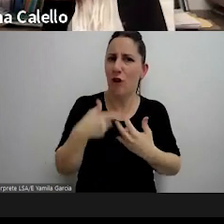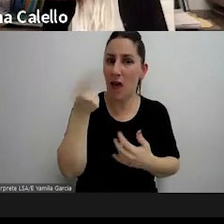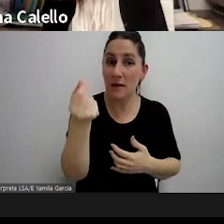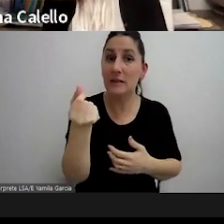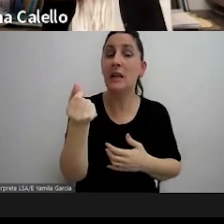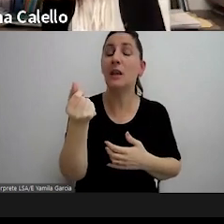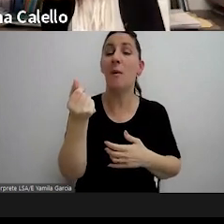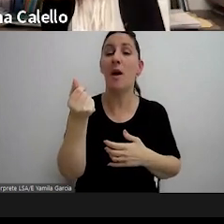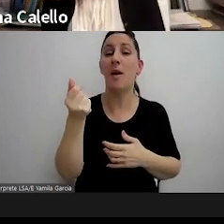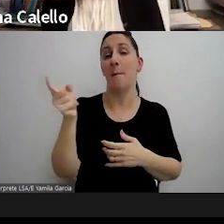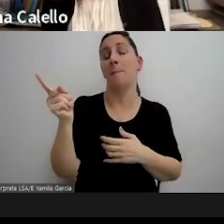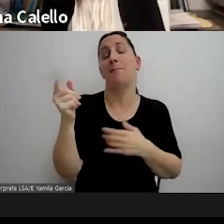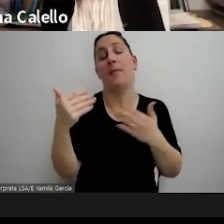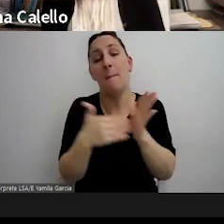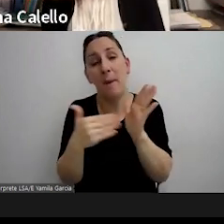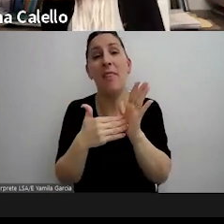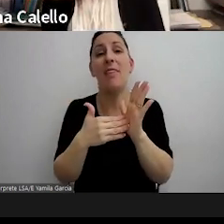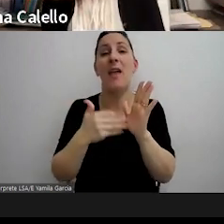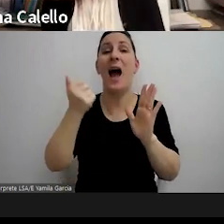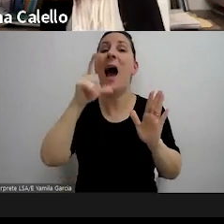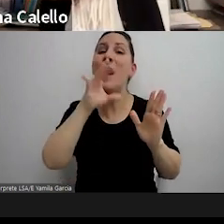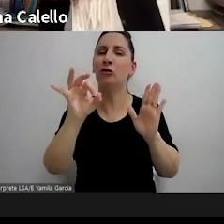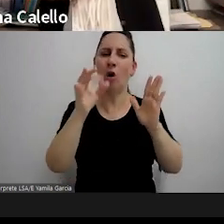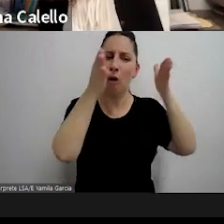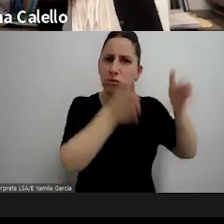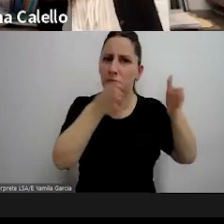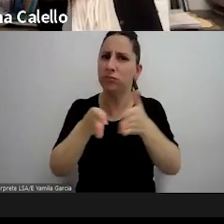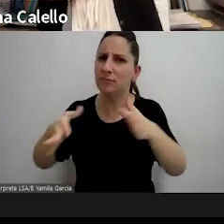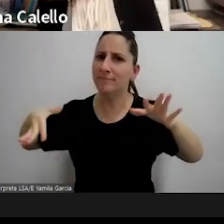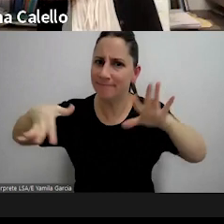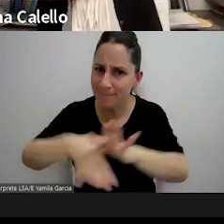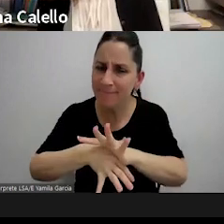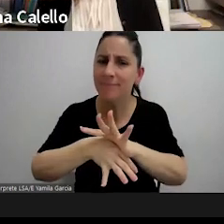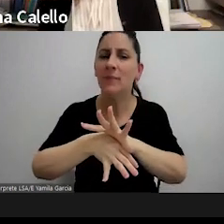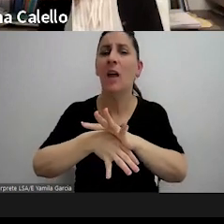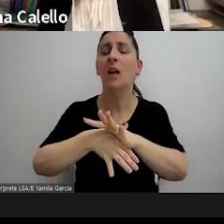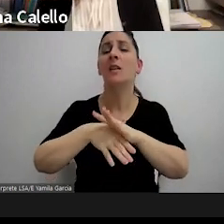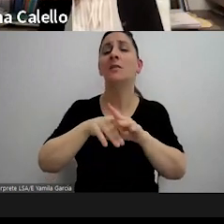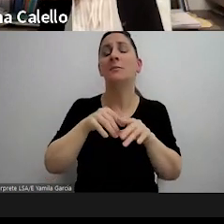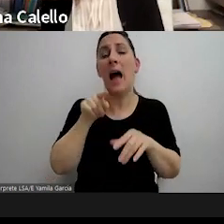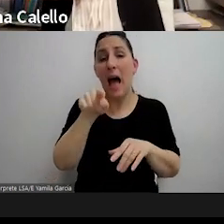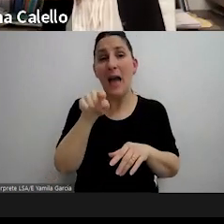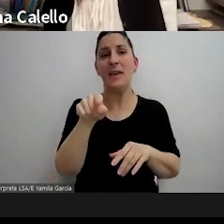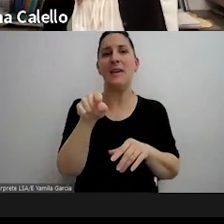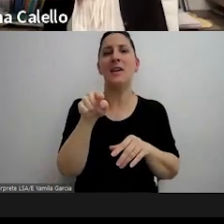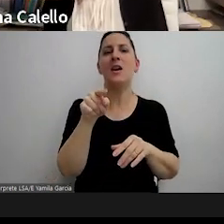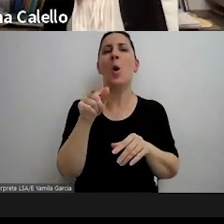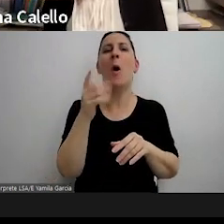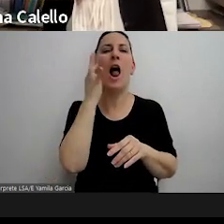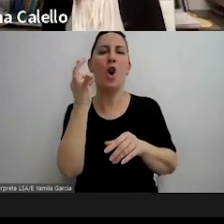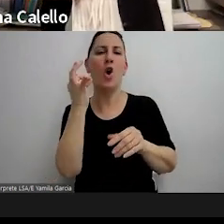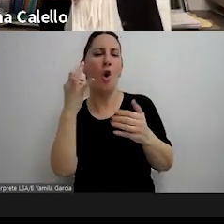provisional en la medida en que el acto no tenga vicios y tampoco hay violación de defensa